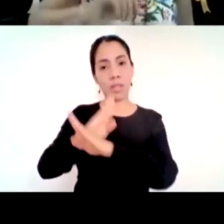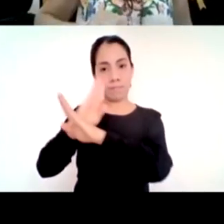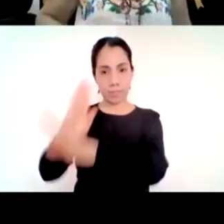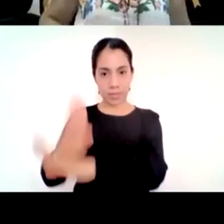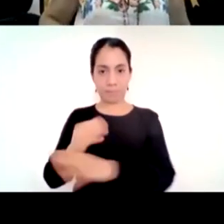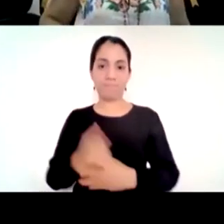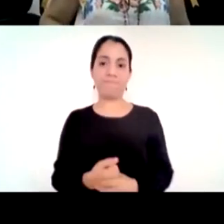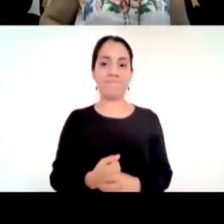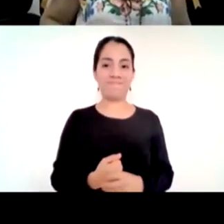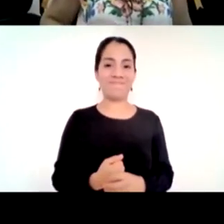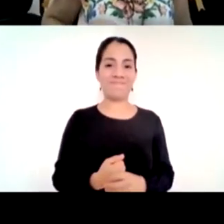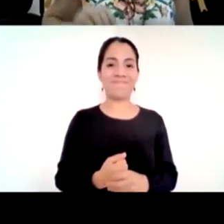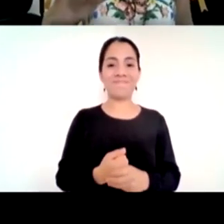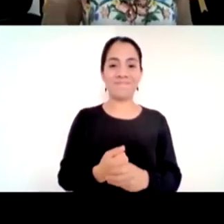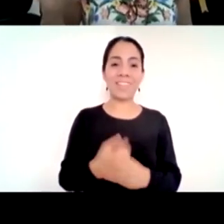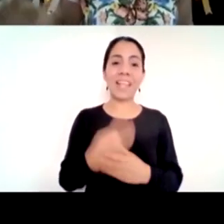pues